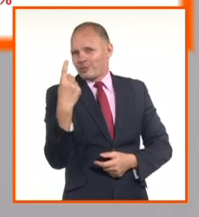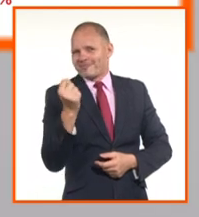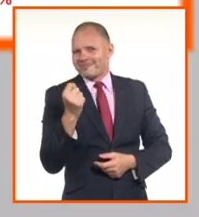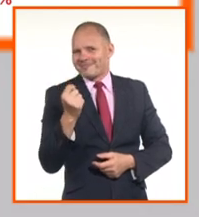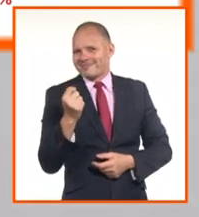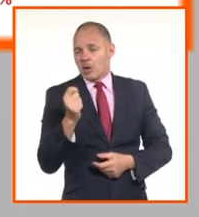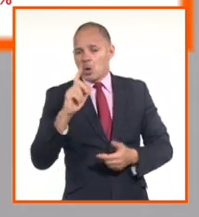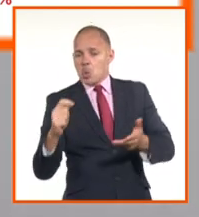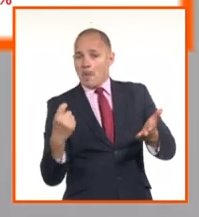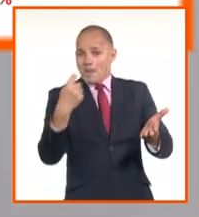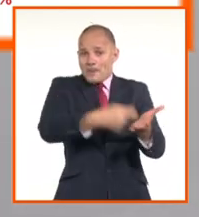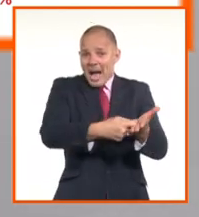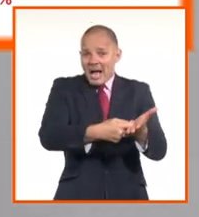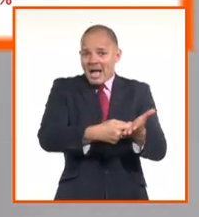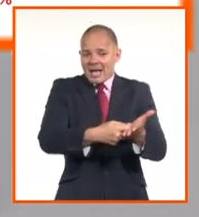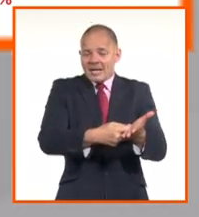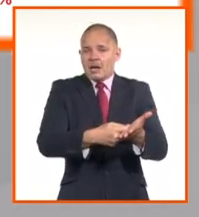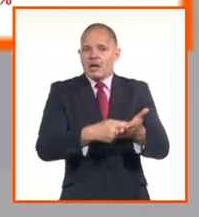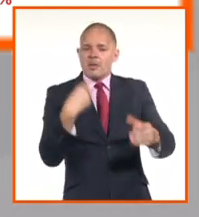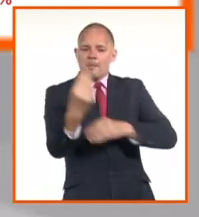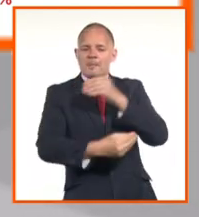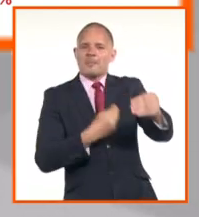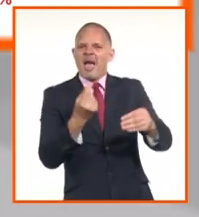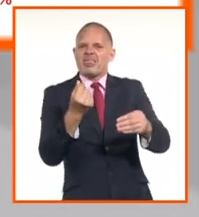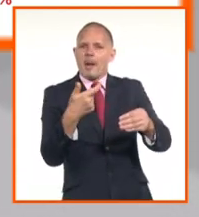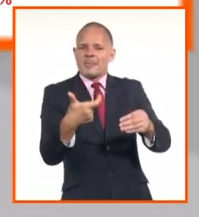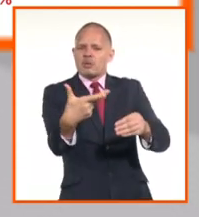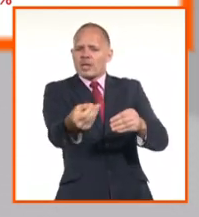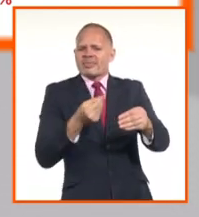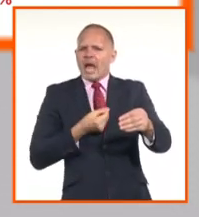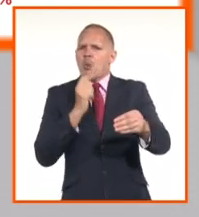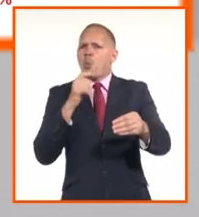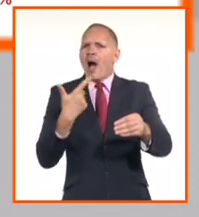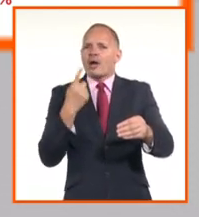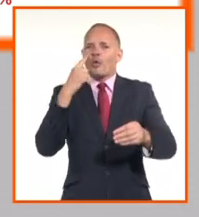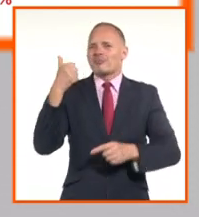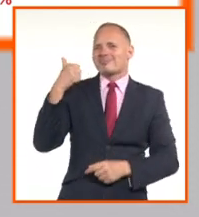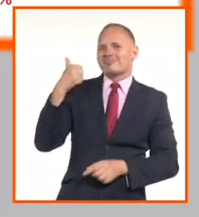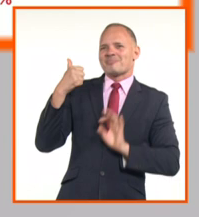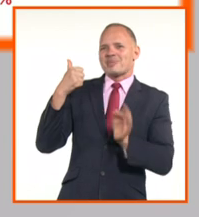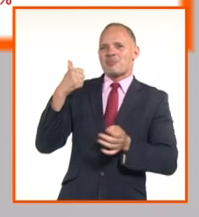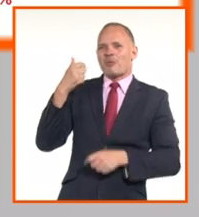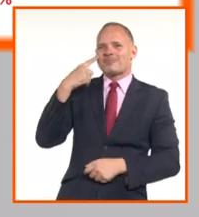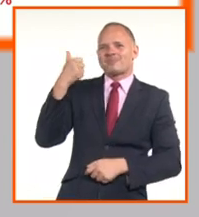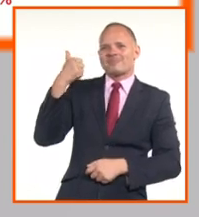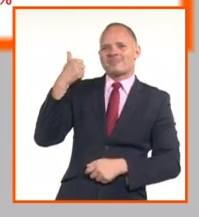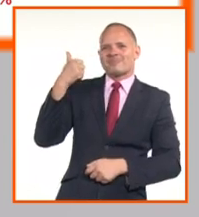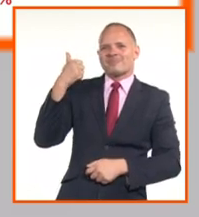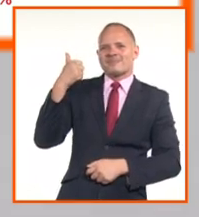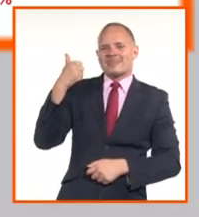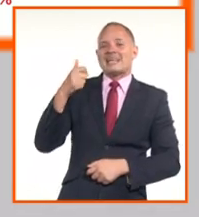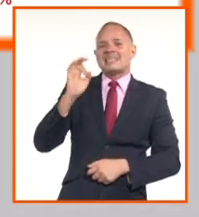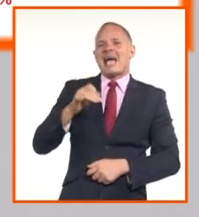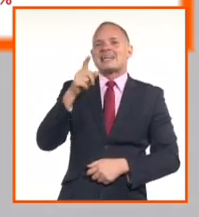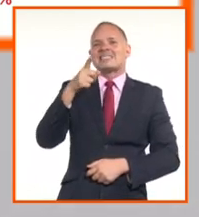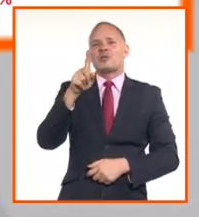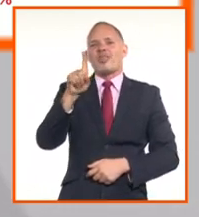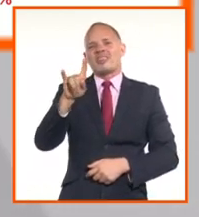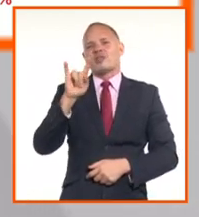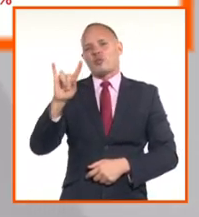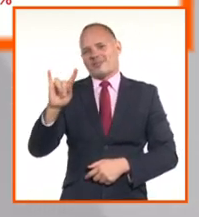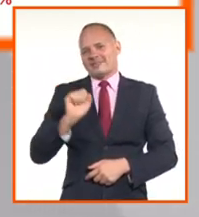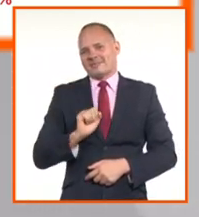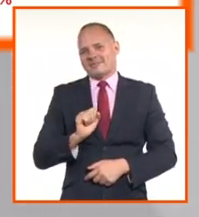el resto de las monedas, por ejemplo, en la libra esterlina es 143.17, bueno, porque es en comparación con la relación que